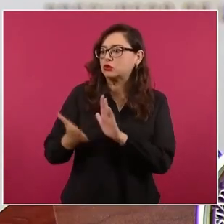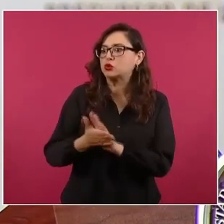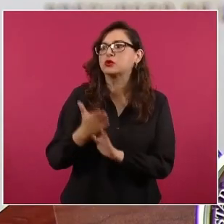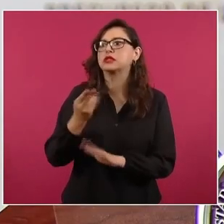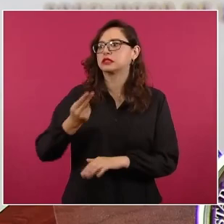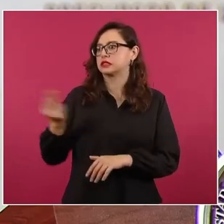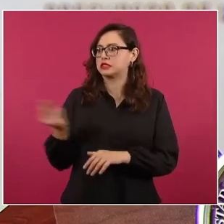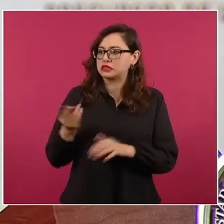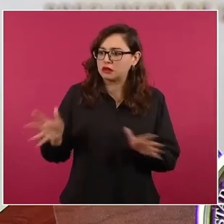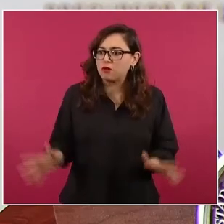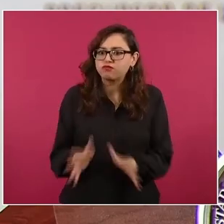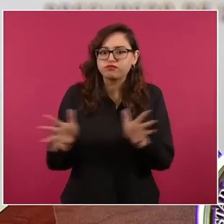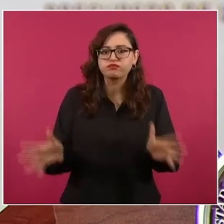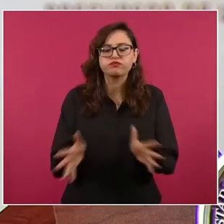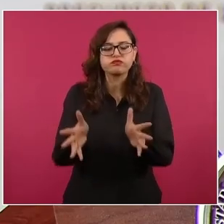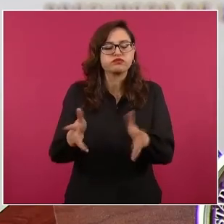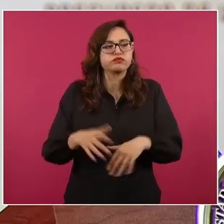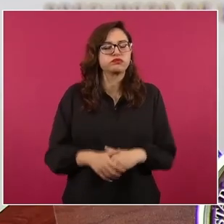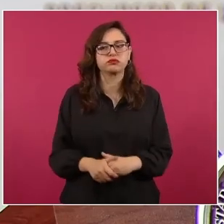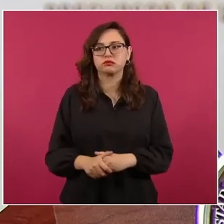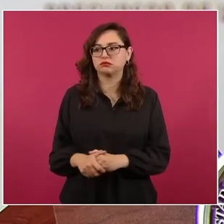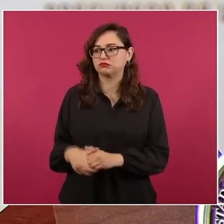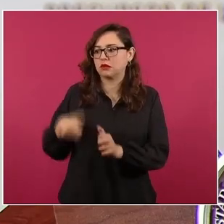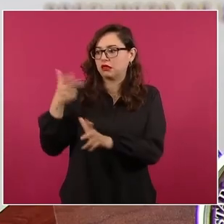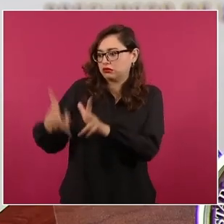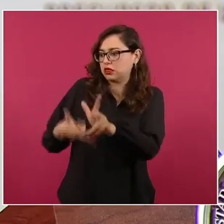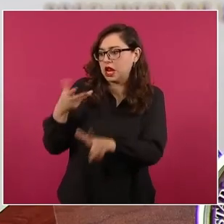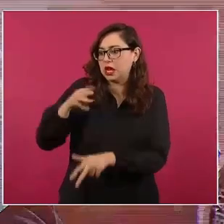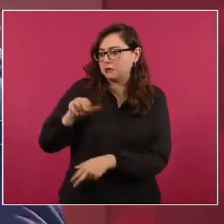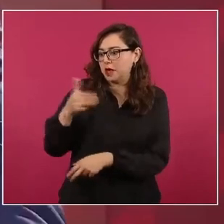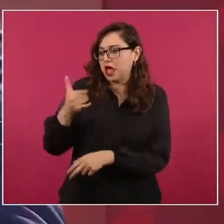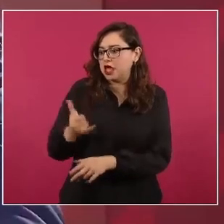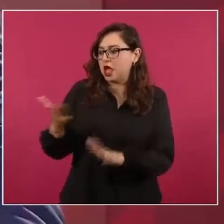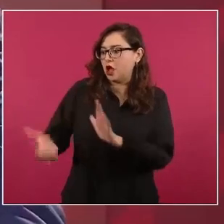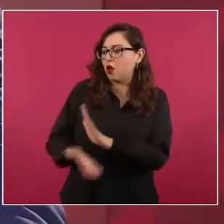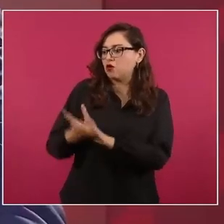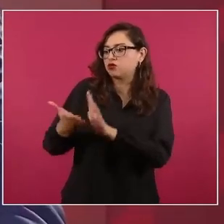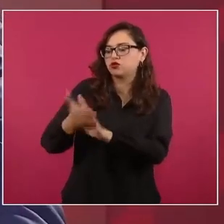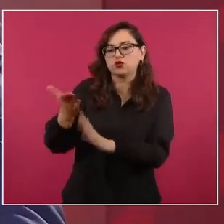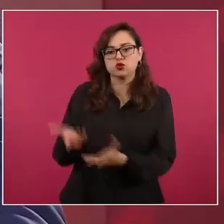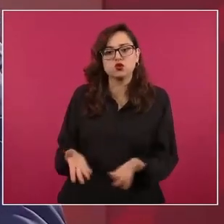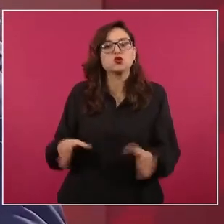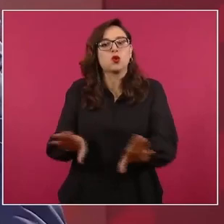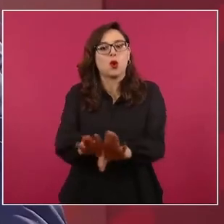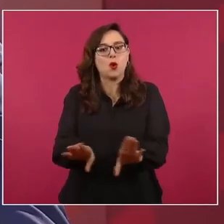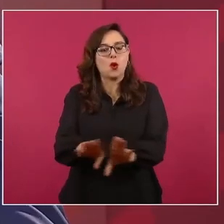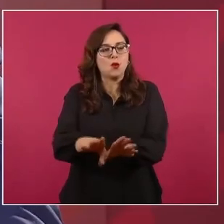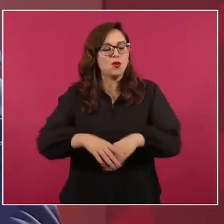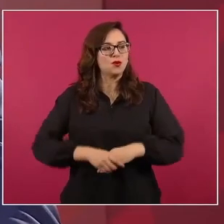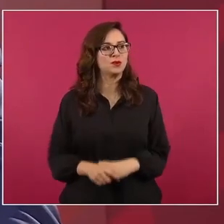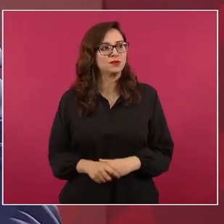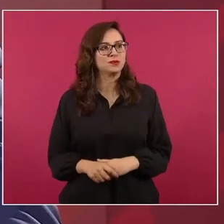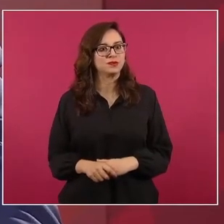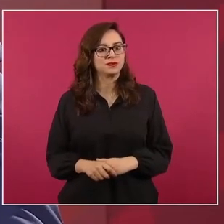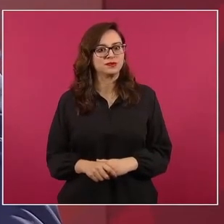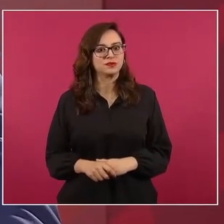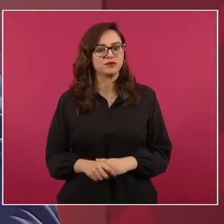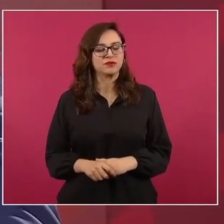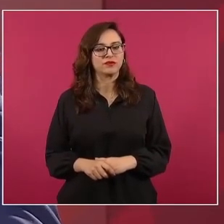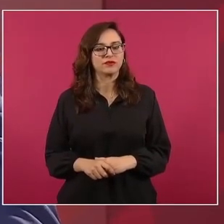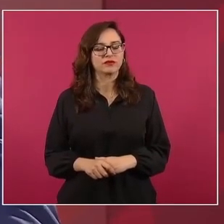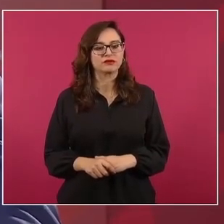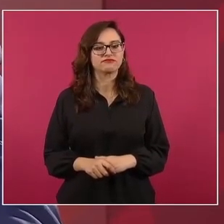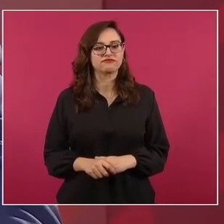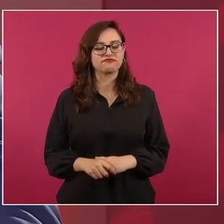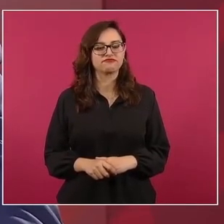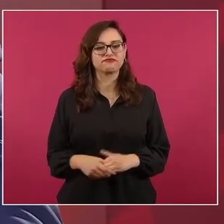que va a significar hacer